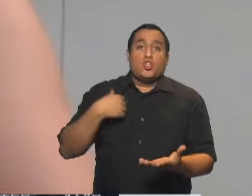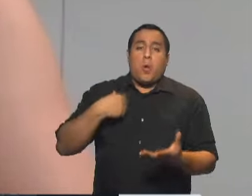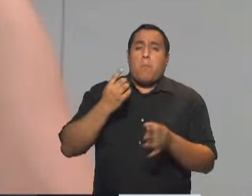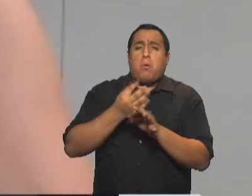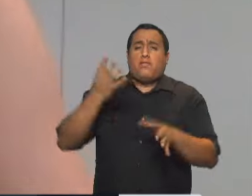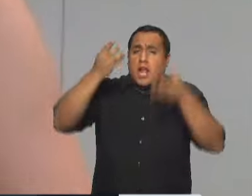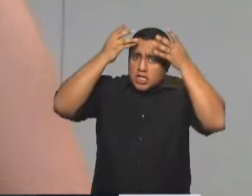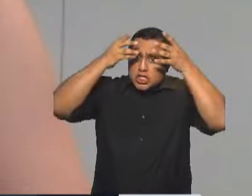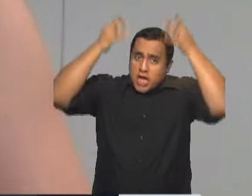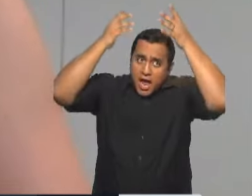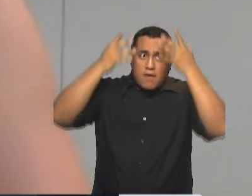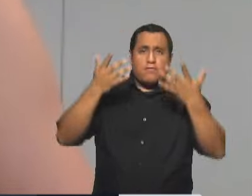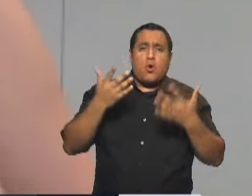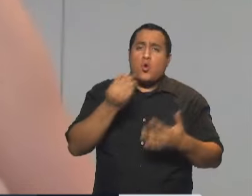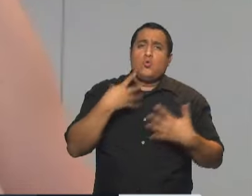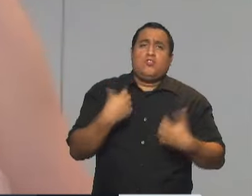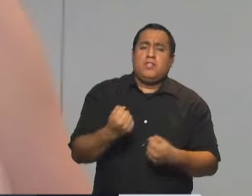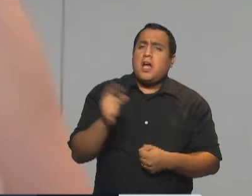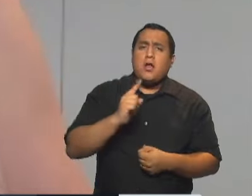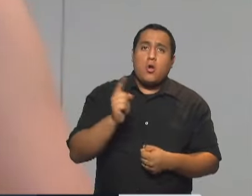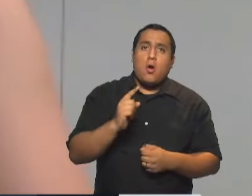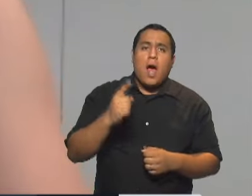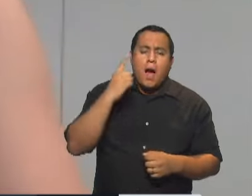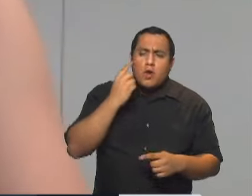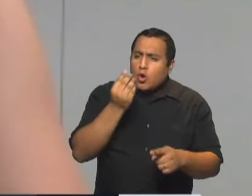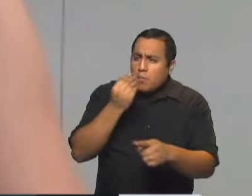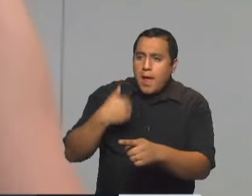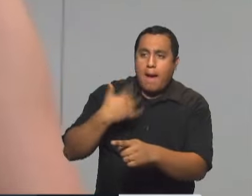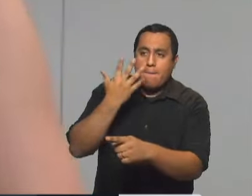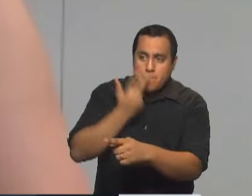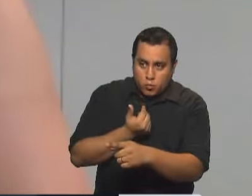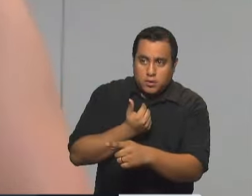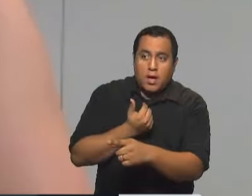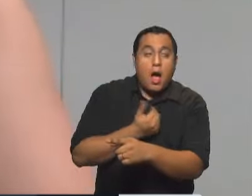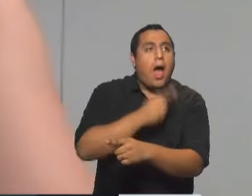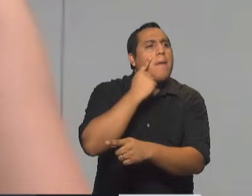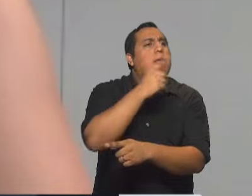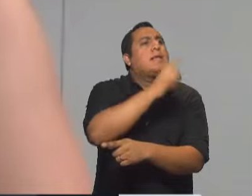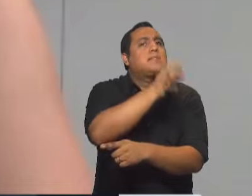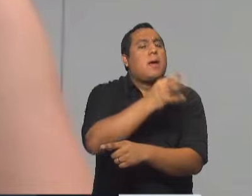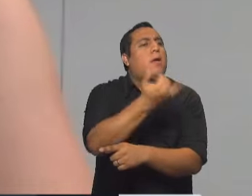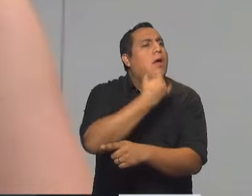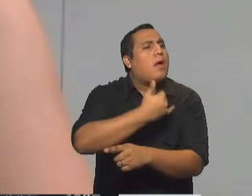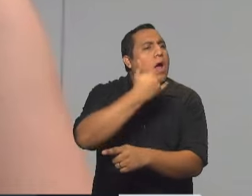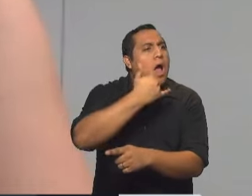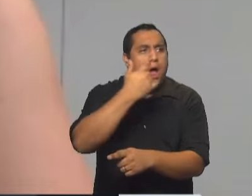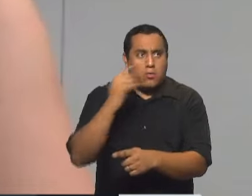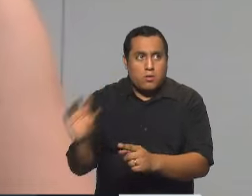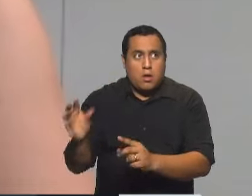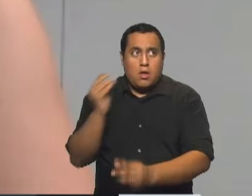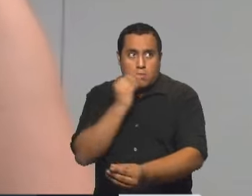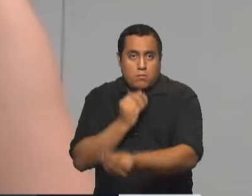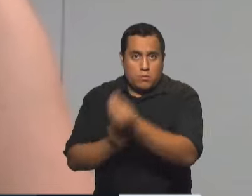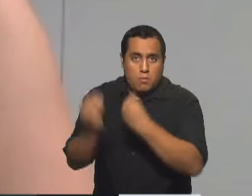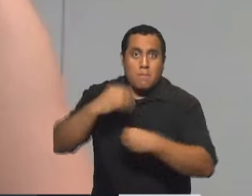nutricionista, ni especialista, simplemente ver qué nos gusta y escuchar a quienes más saben para poder hacer esa fórmula que es única, que es tuya,